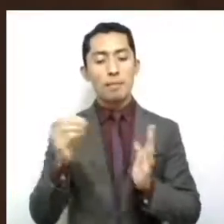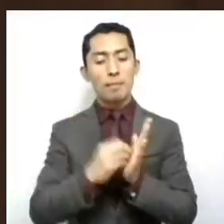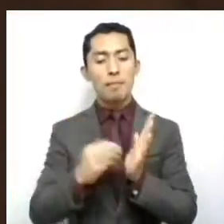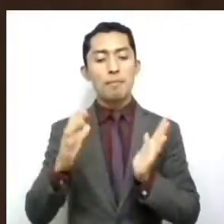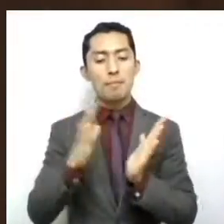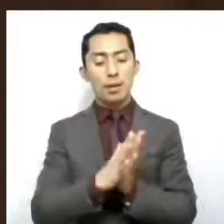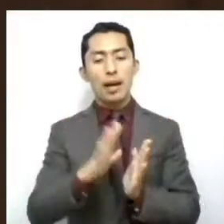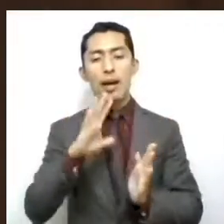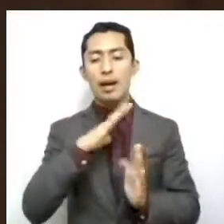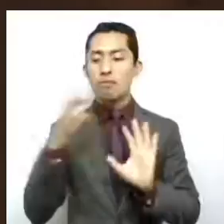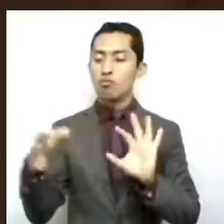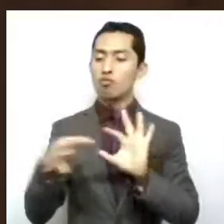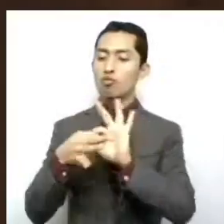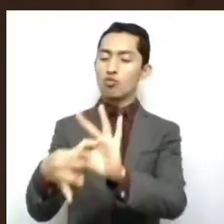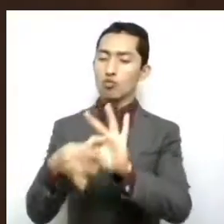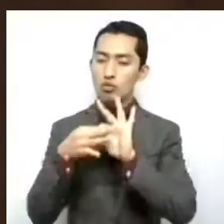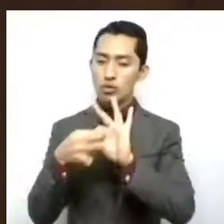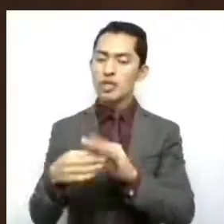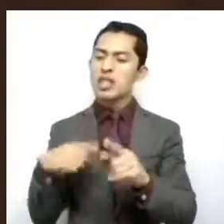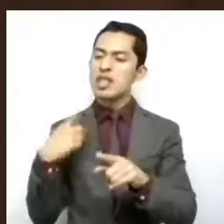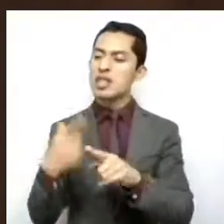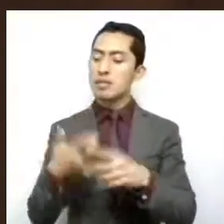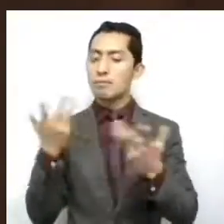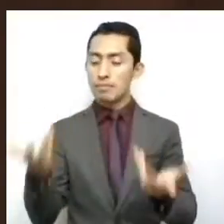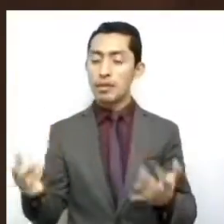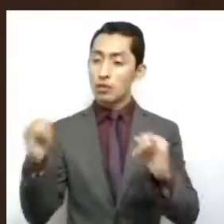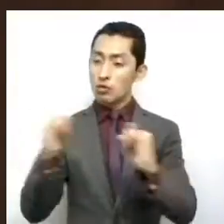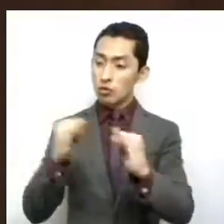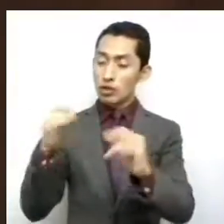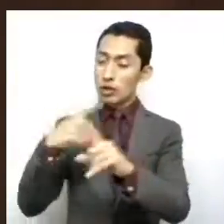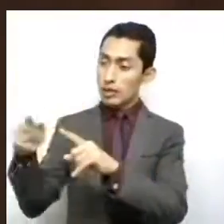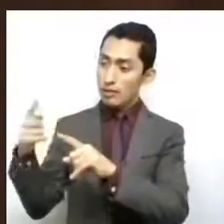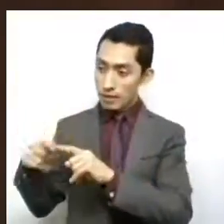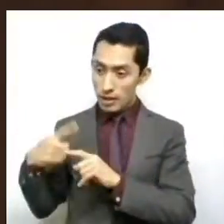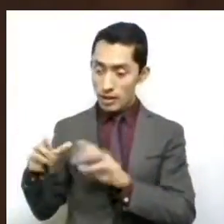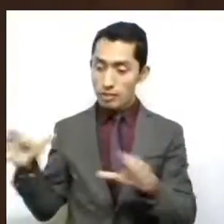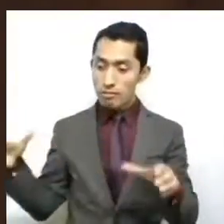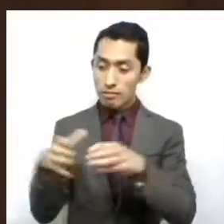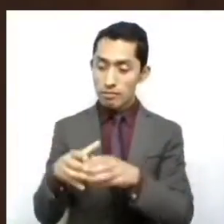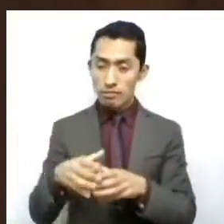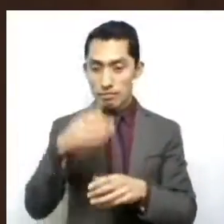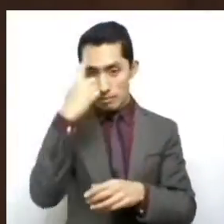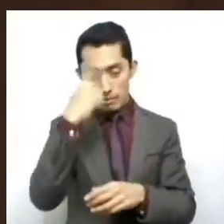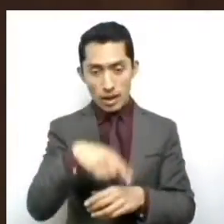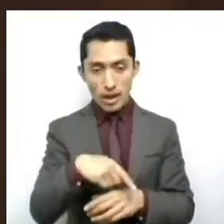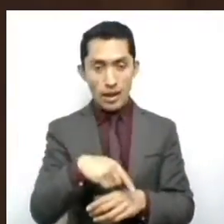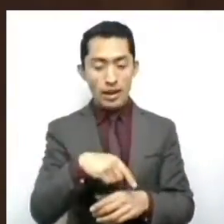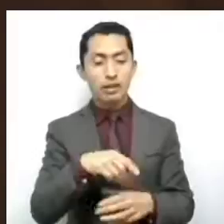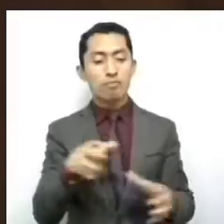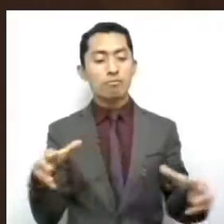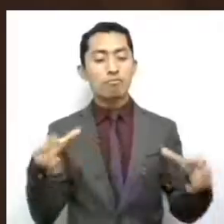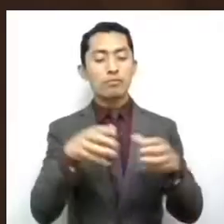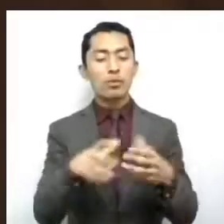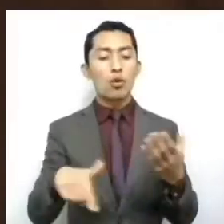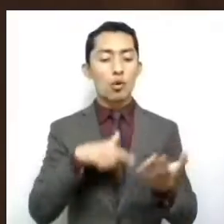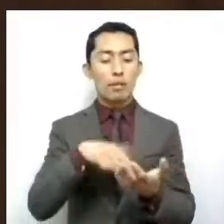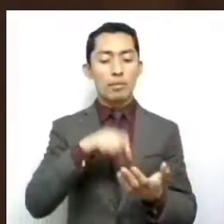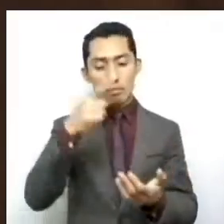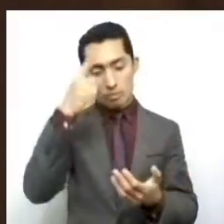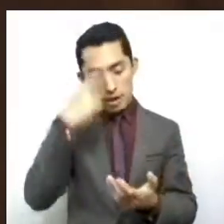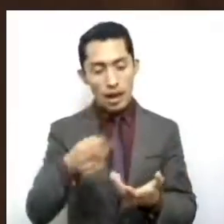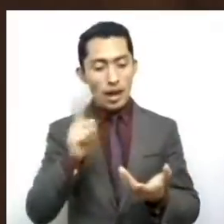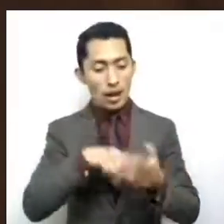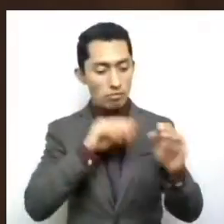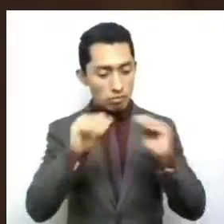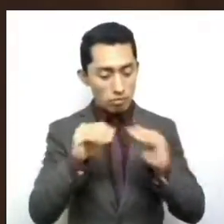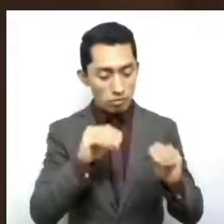vinculación genuina entre las diversas instituciones y acciones contenidas en esta para el desarrollo de medidas en